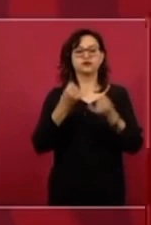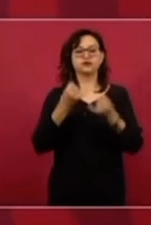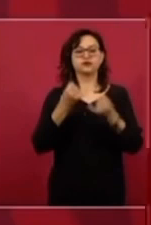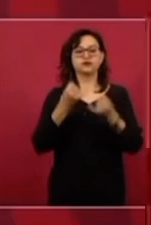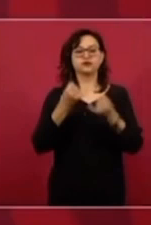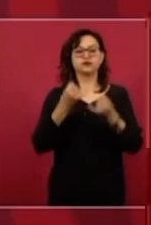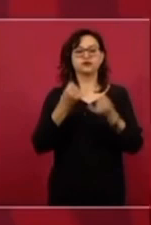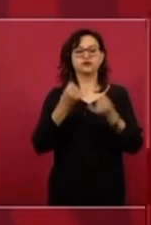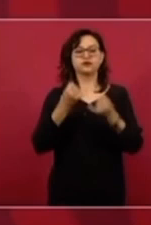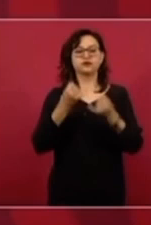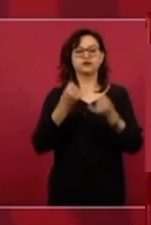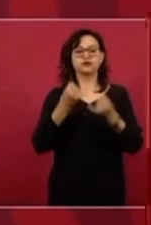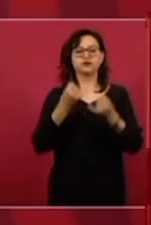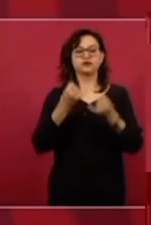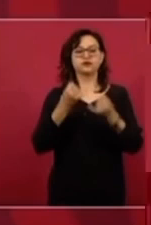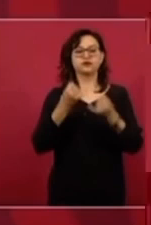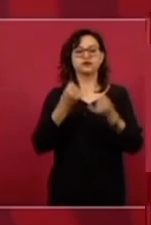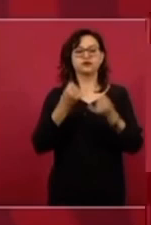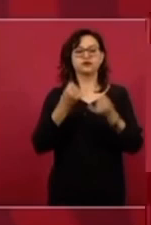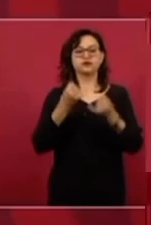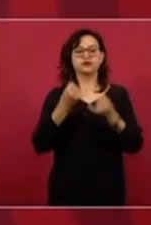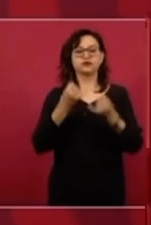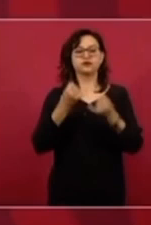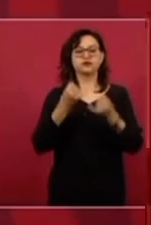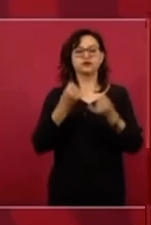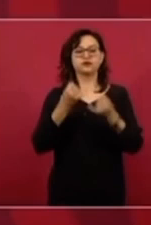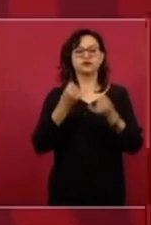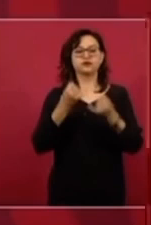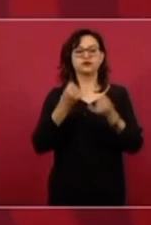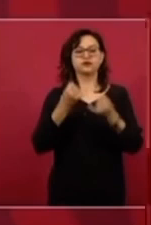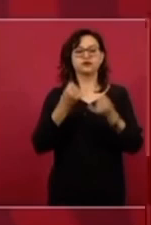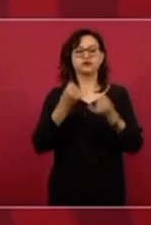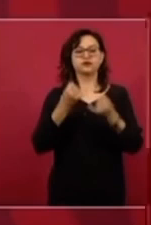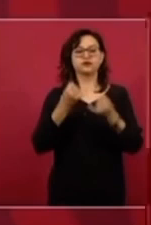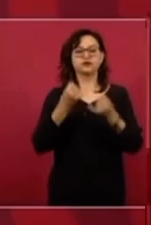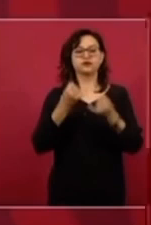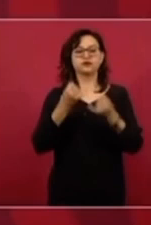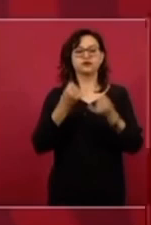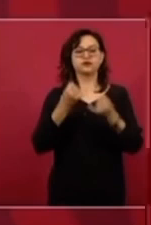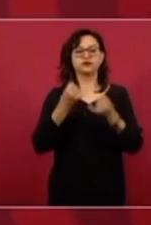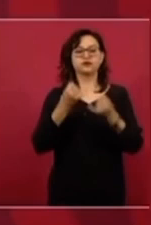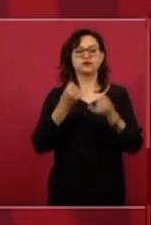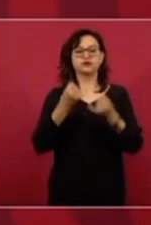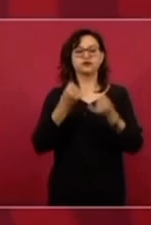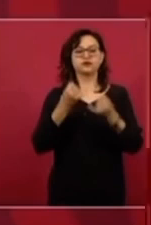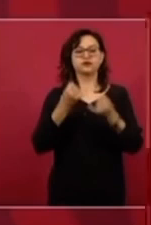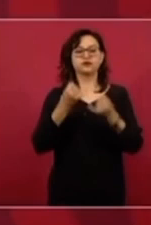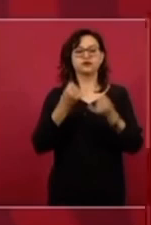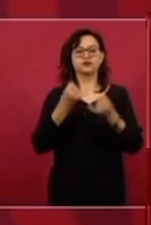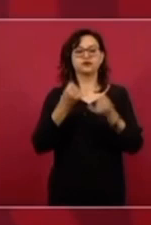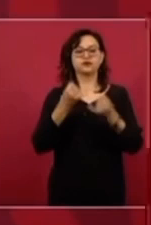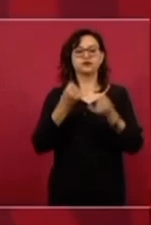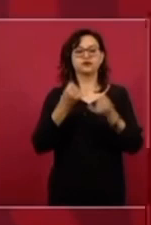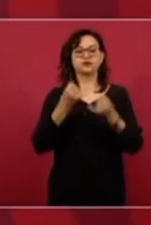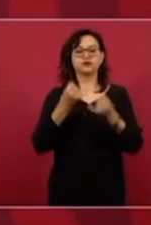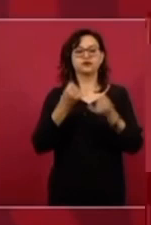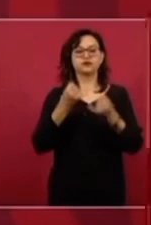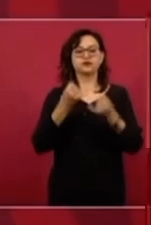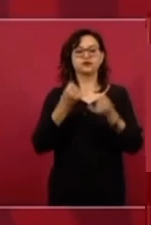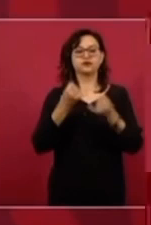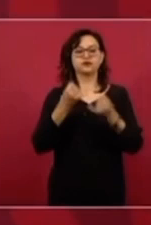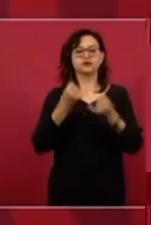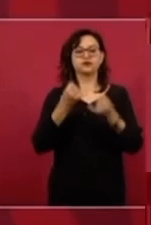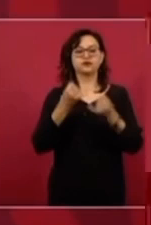medallita, porque de todo se cuelga este manacuspano, anuncia su gira, su gira internacional